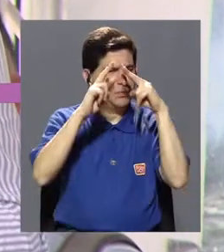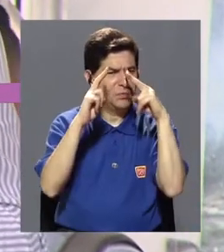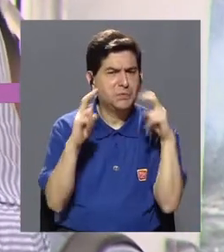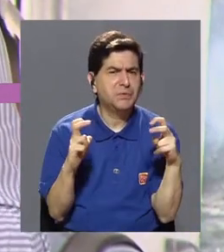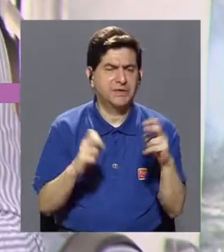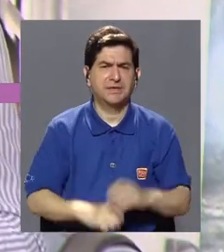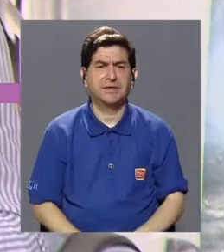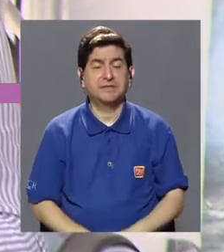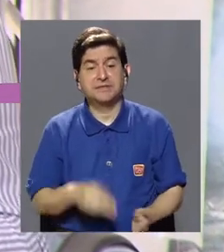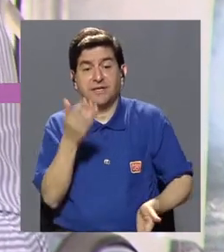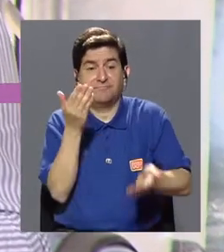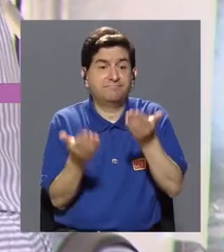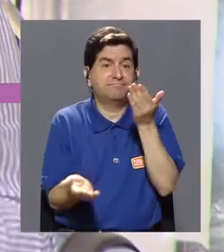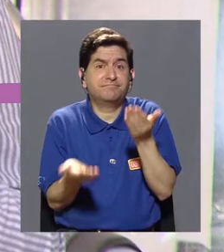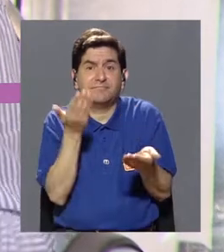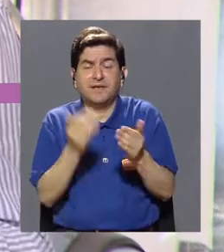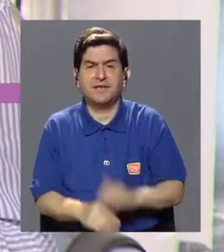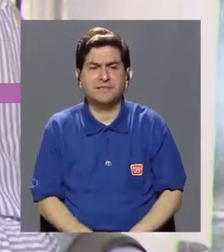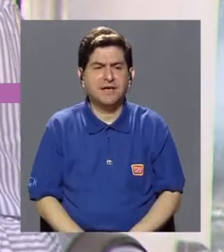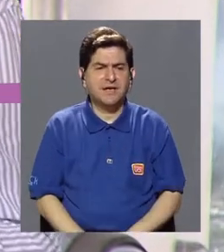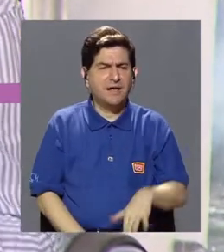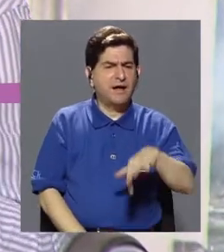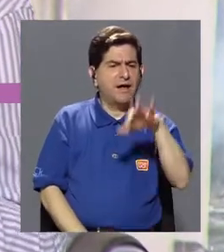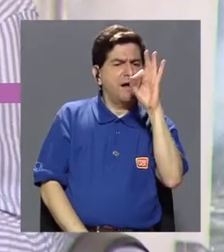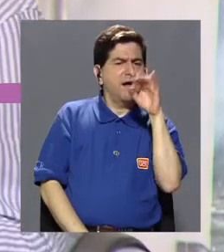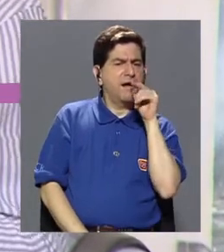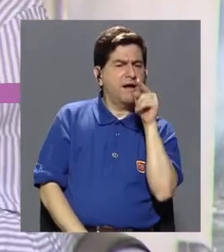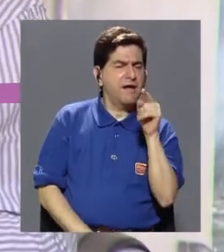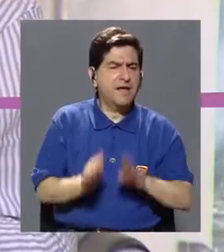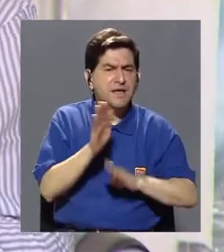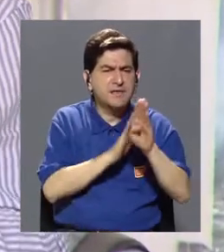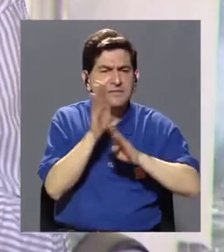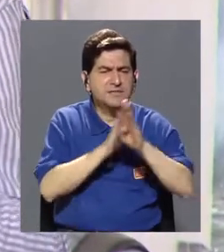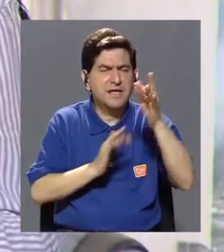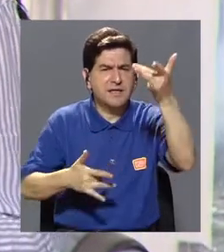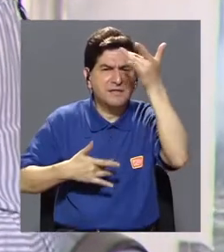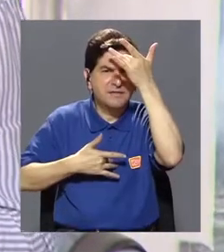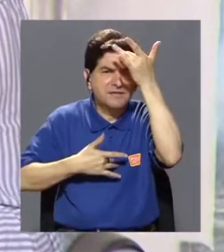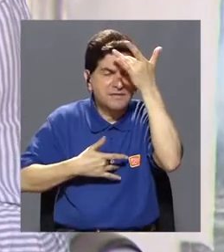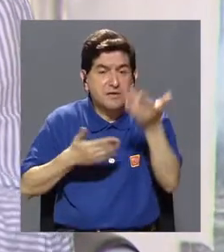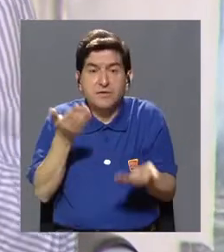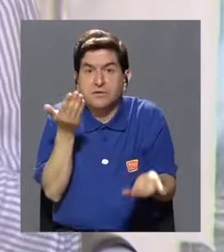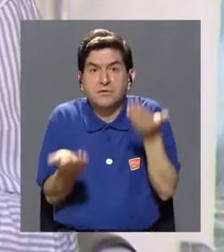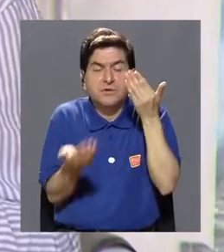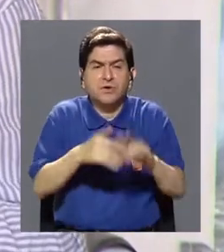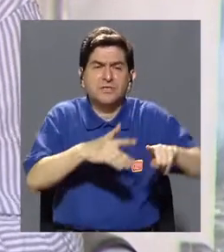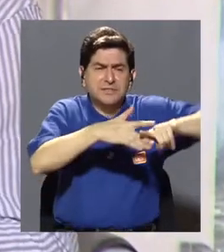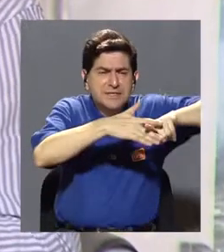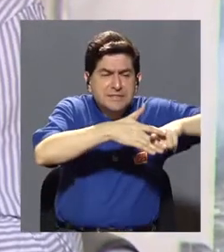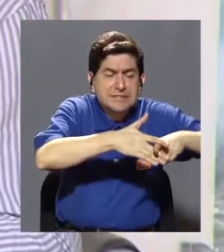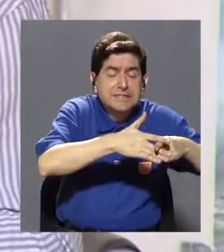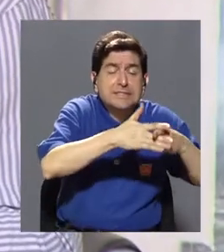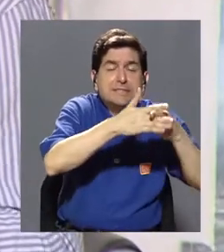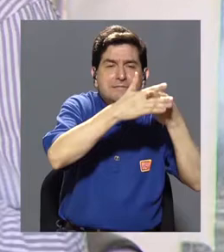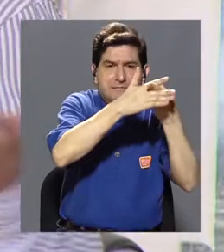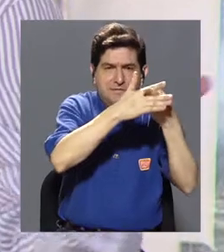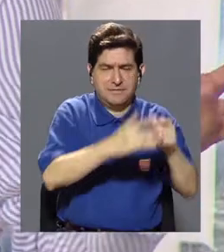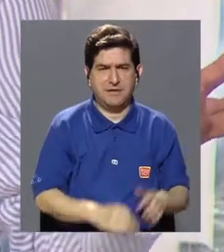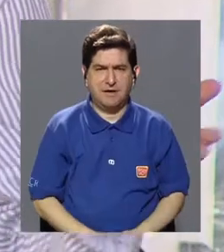puede descubrir de que el desarrollo de esas enfermedades inclusive se generan o inician